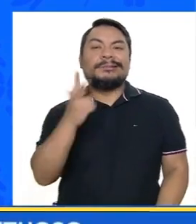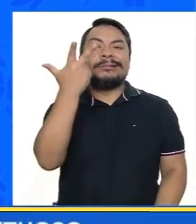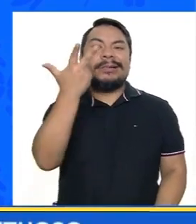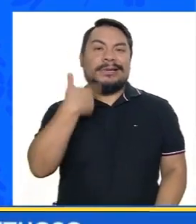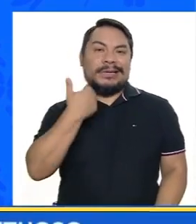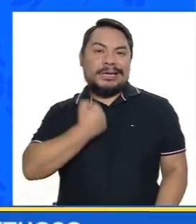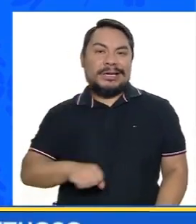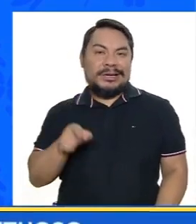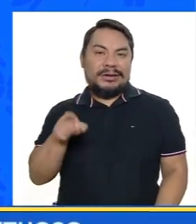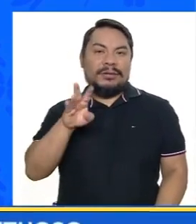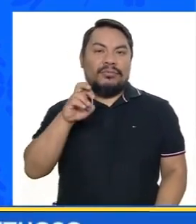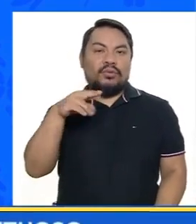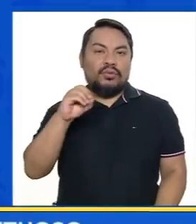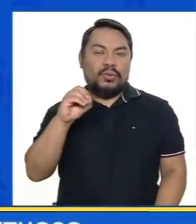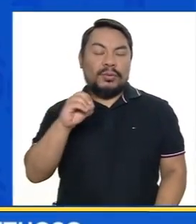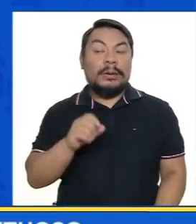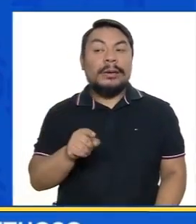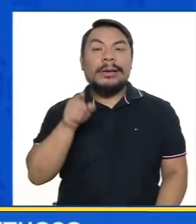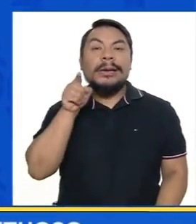tercer hijo.